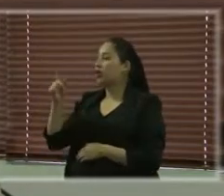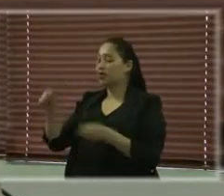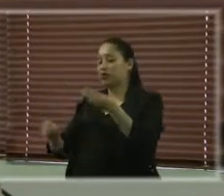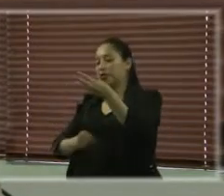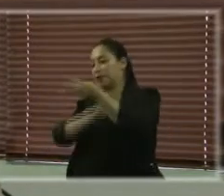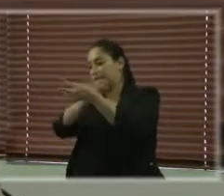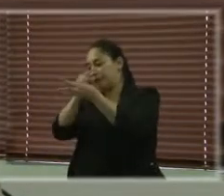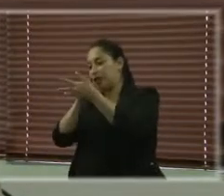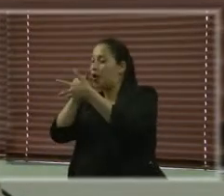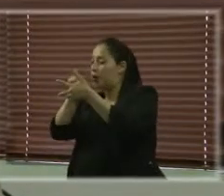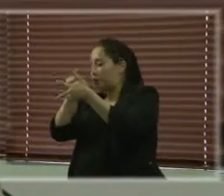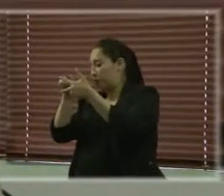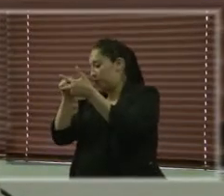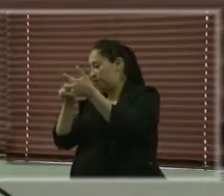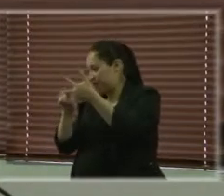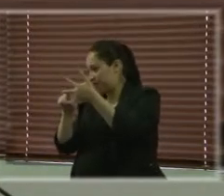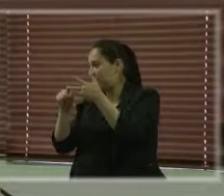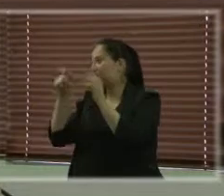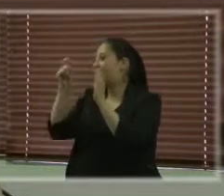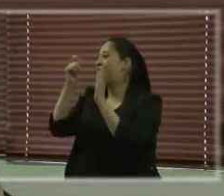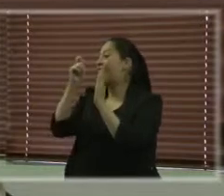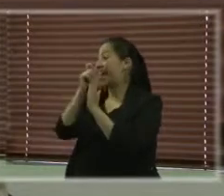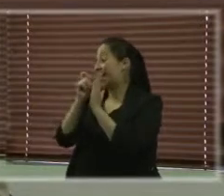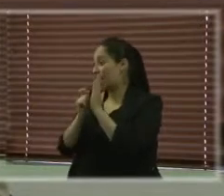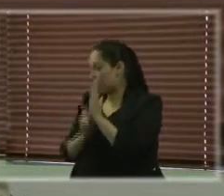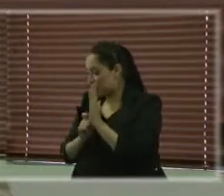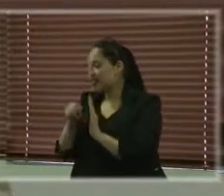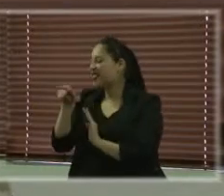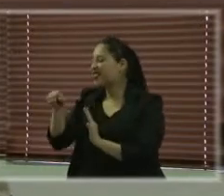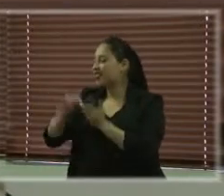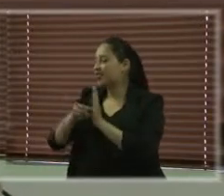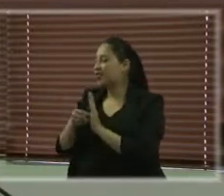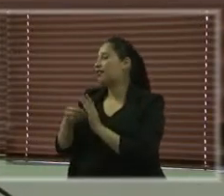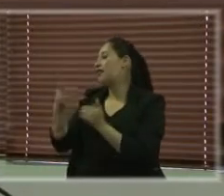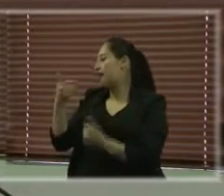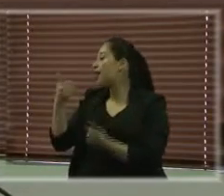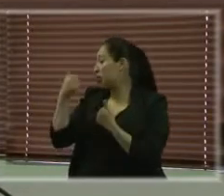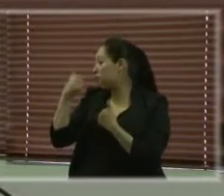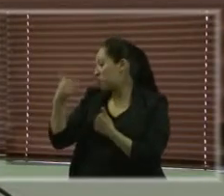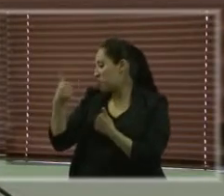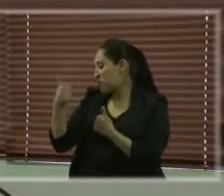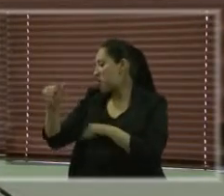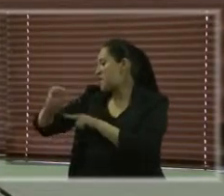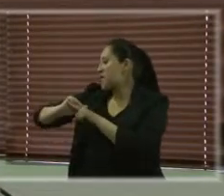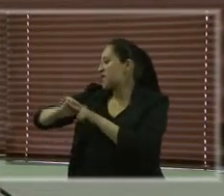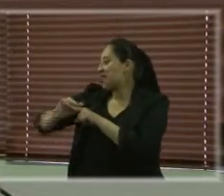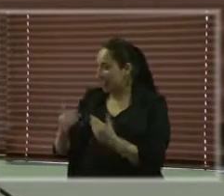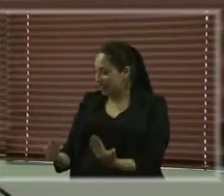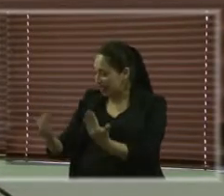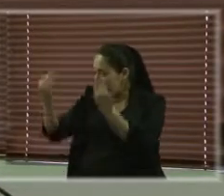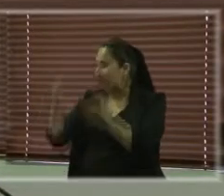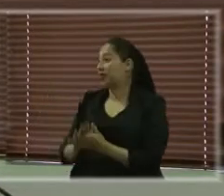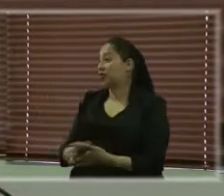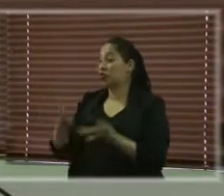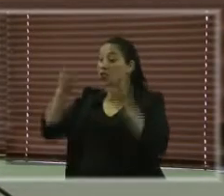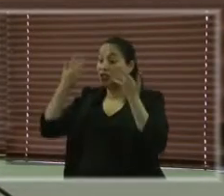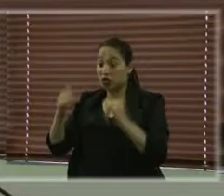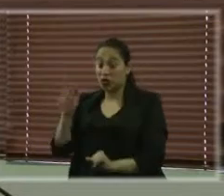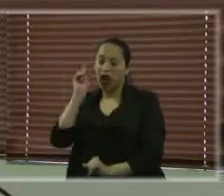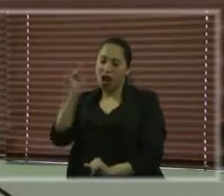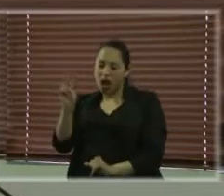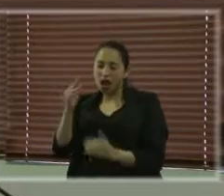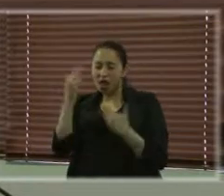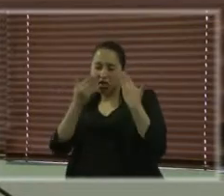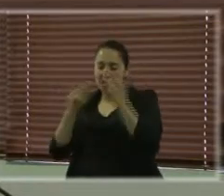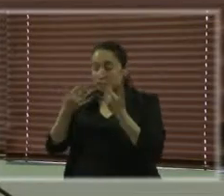principales criterios para definir que es una buena práctica. Entonces, una vez que está identificada la buena práctica, se documenta qué es lo que estoy haciendo